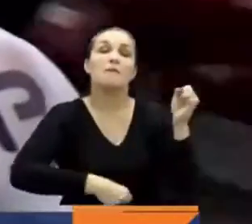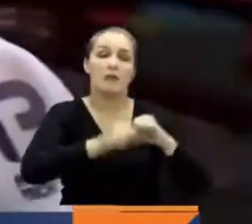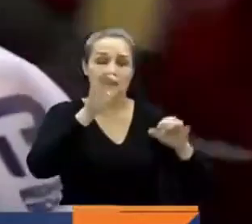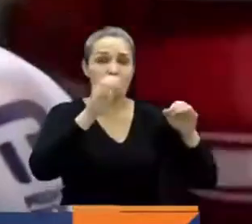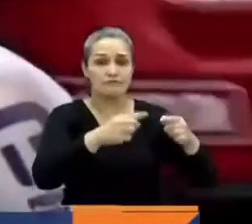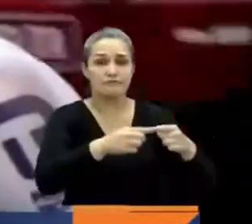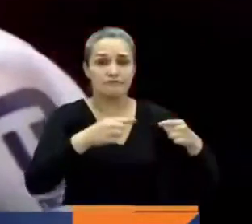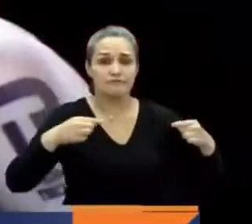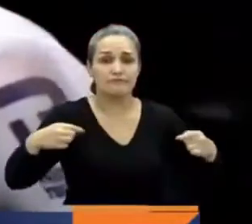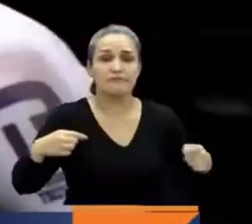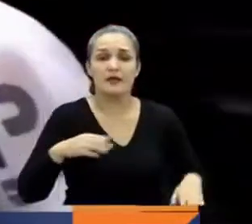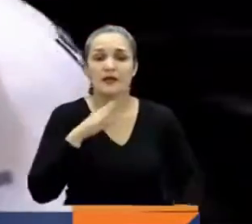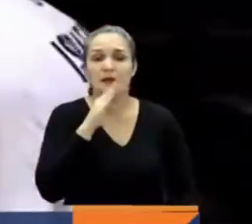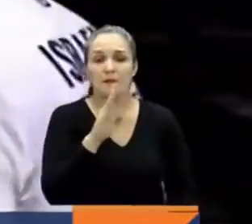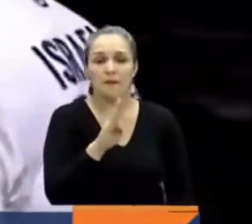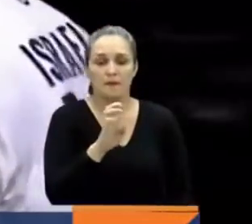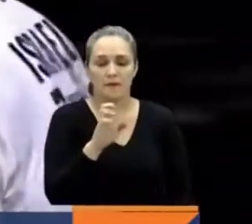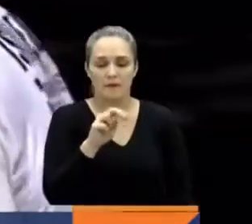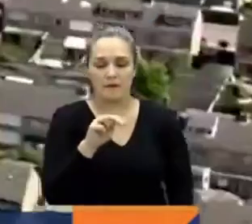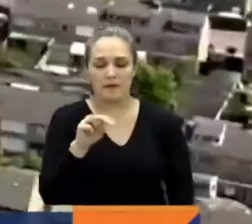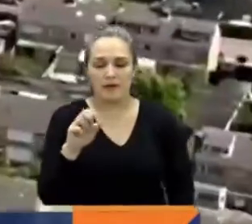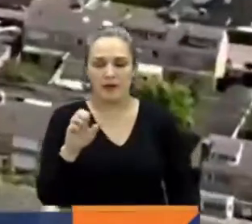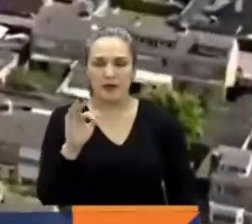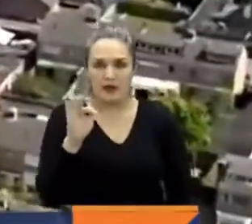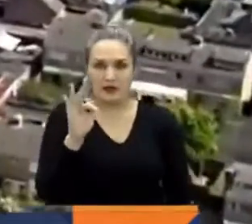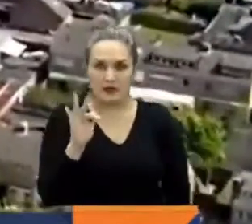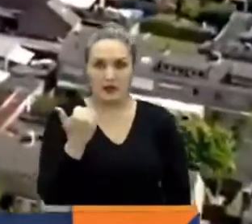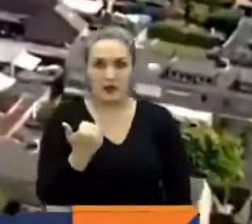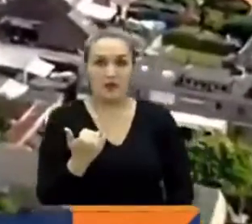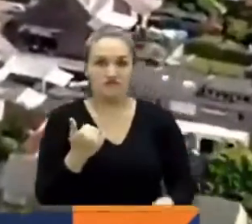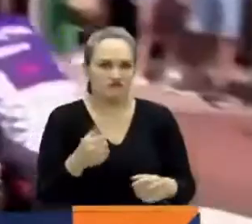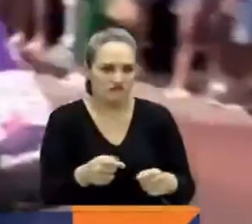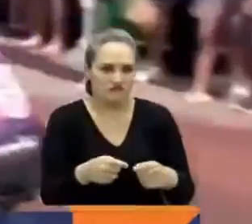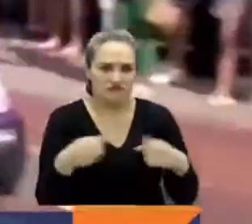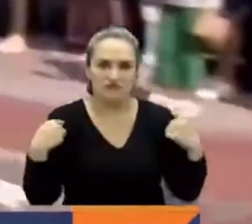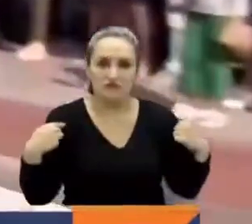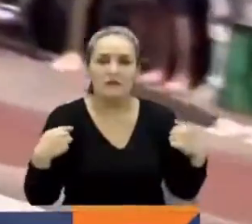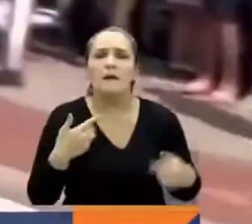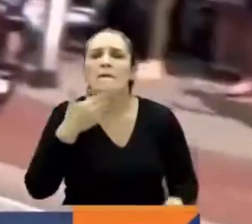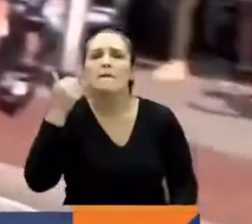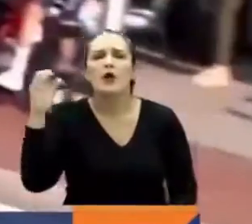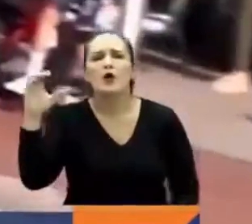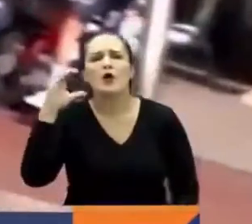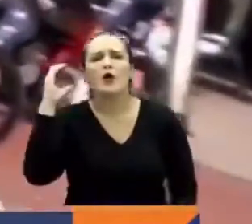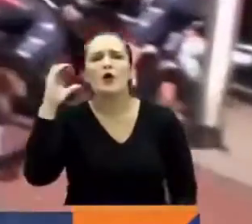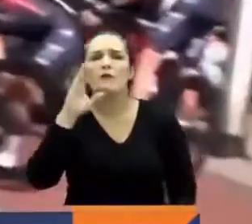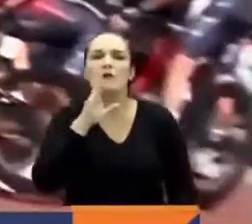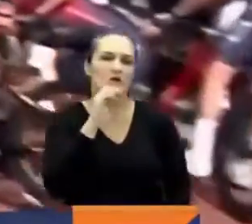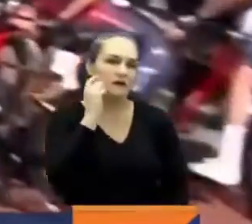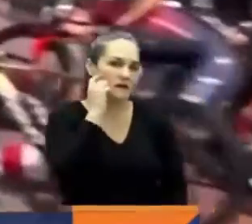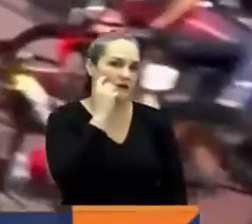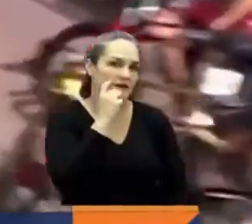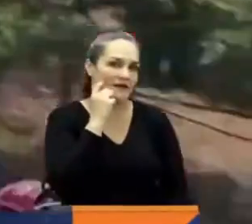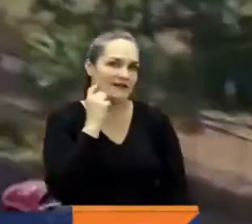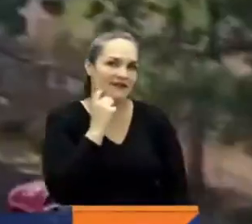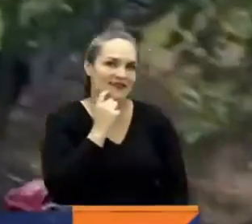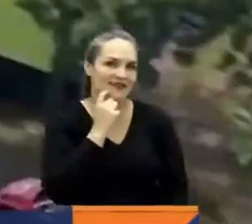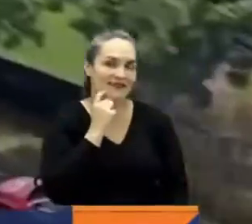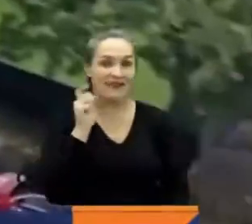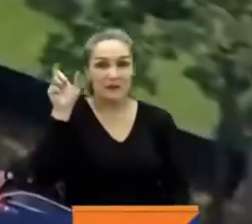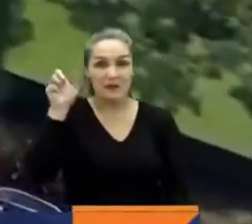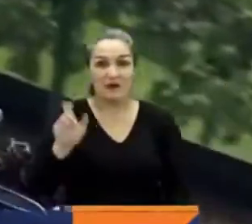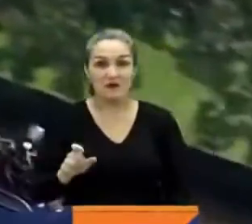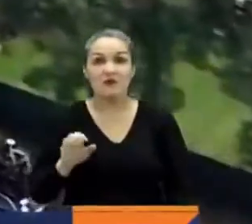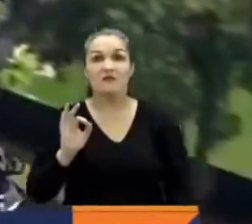al danés Matt Pedersen, para adjudicarse esta fracción. El mejor colombiano es Sergio Andrés Higuita, en la casilla 41